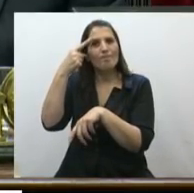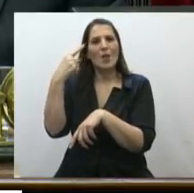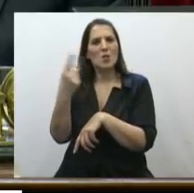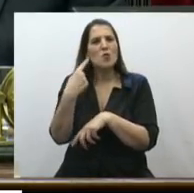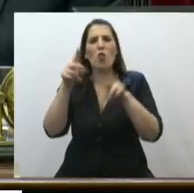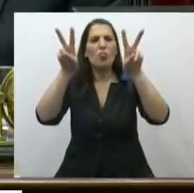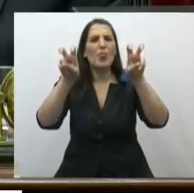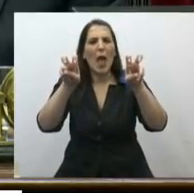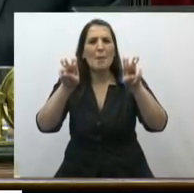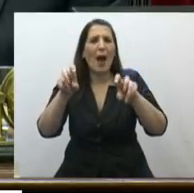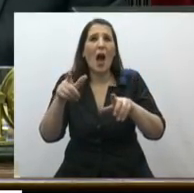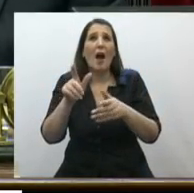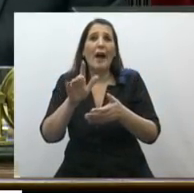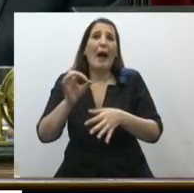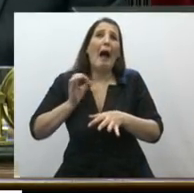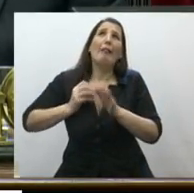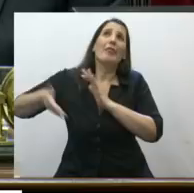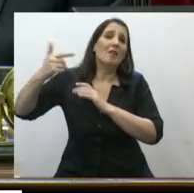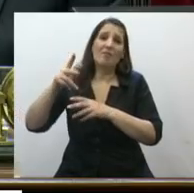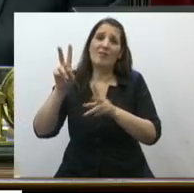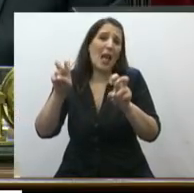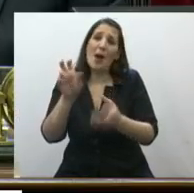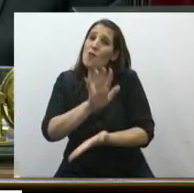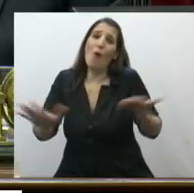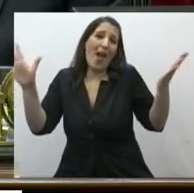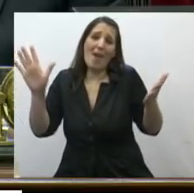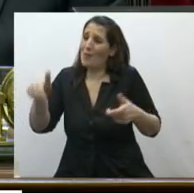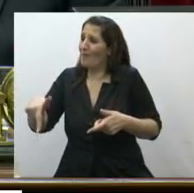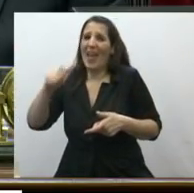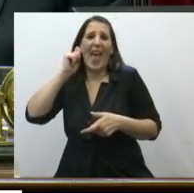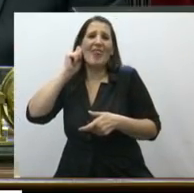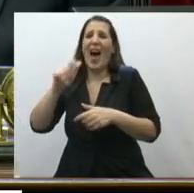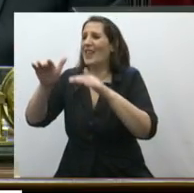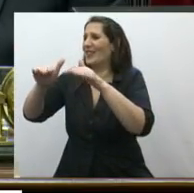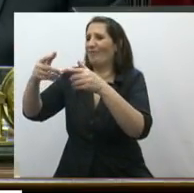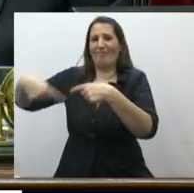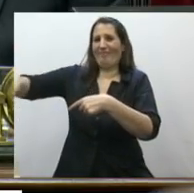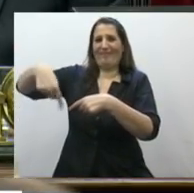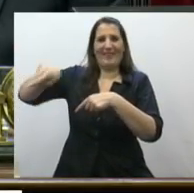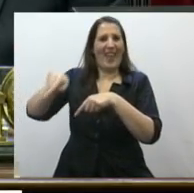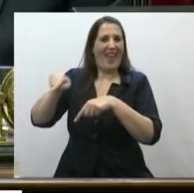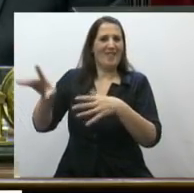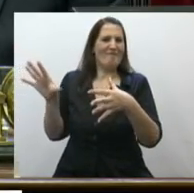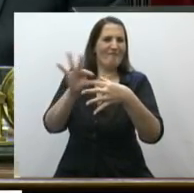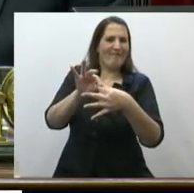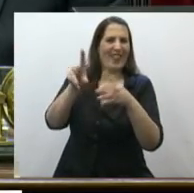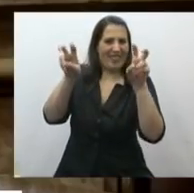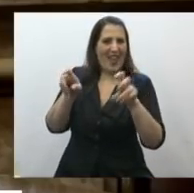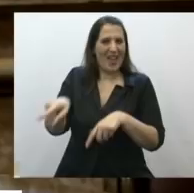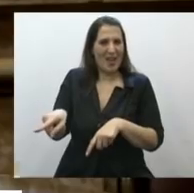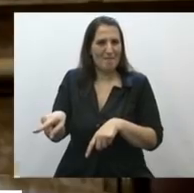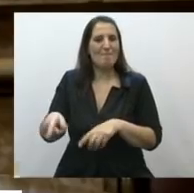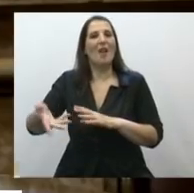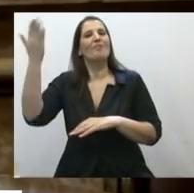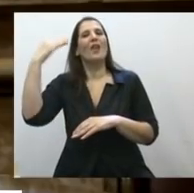un tema de las nuevas generaciones. Y como lo dijo Juana, la Presidenta del Centro de Estudiantes del Nacional de Buenos Aires